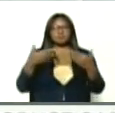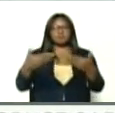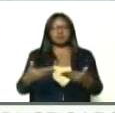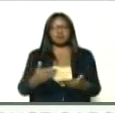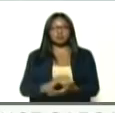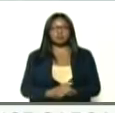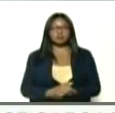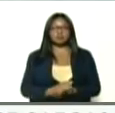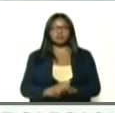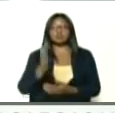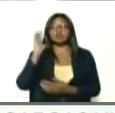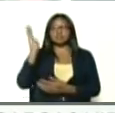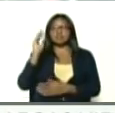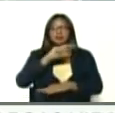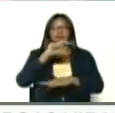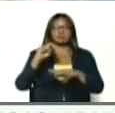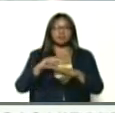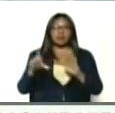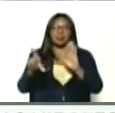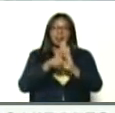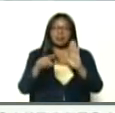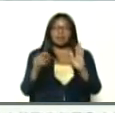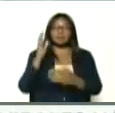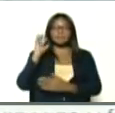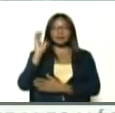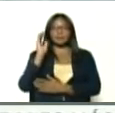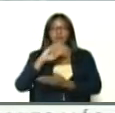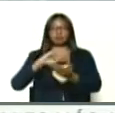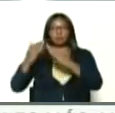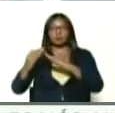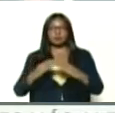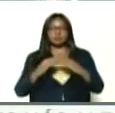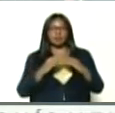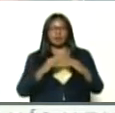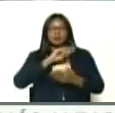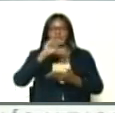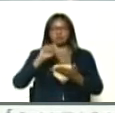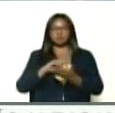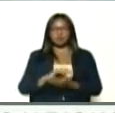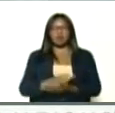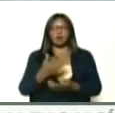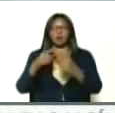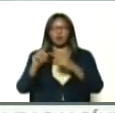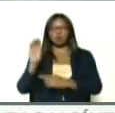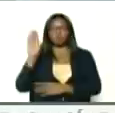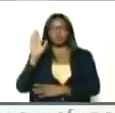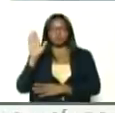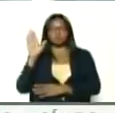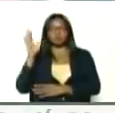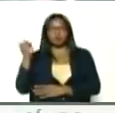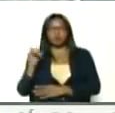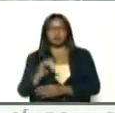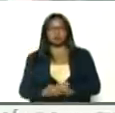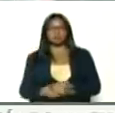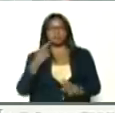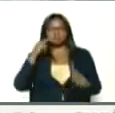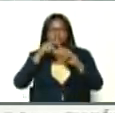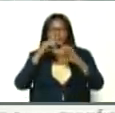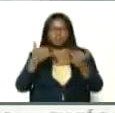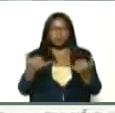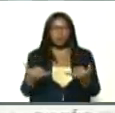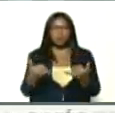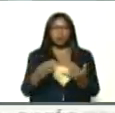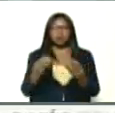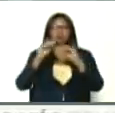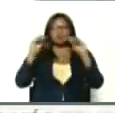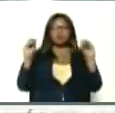a la asamblea nacional, la ley del parlamento comunal nacional, que es otro compromiso, que también evidentemente, tiene que ir, a